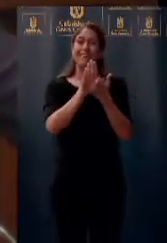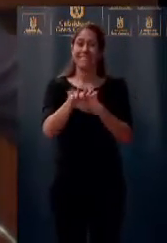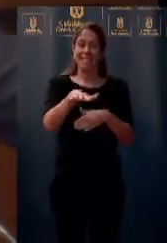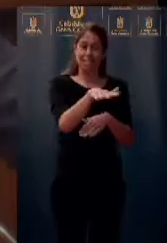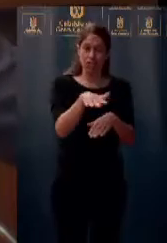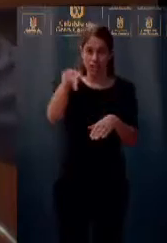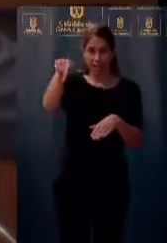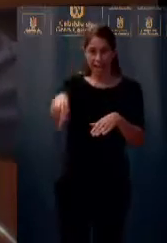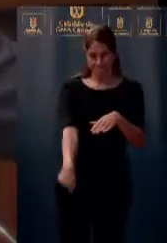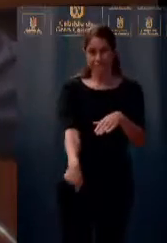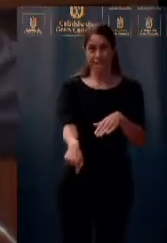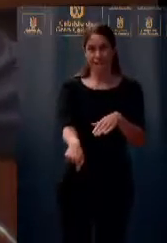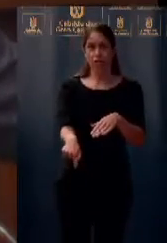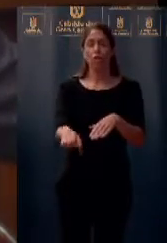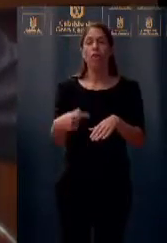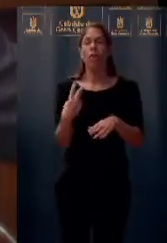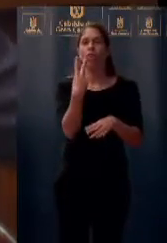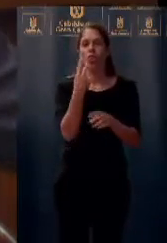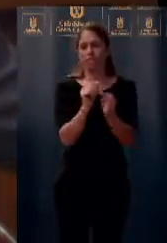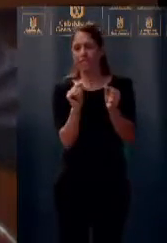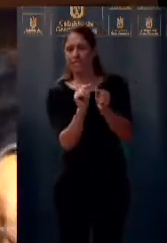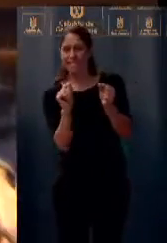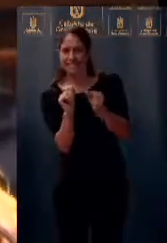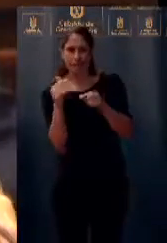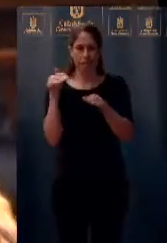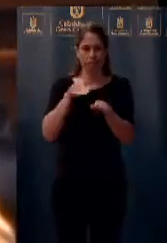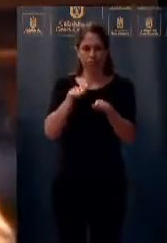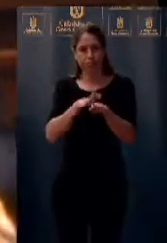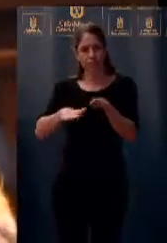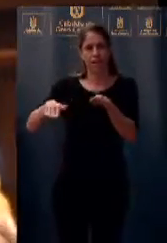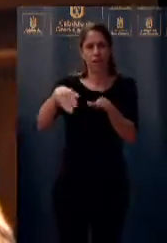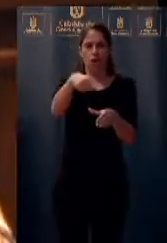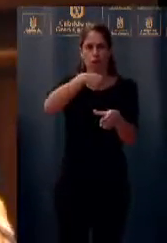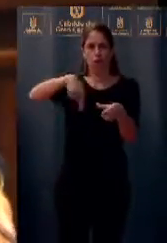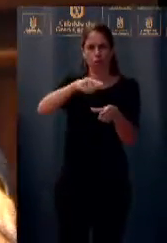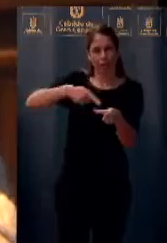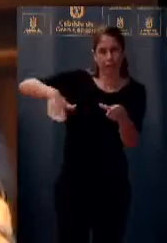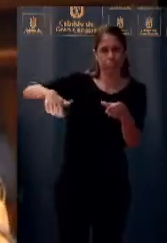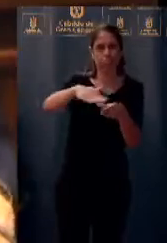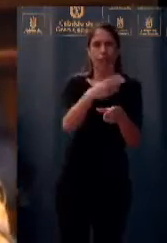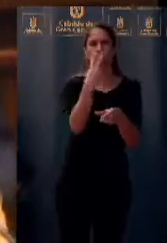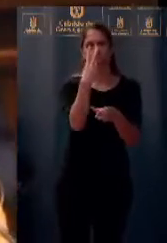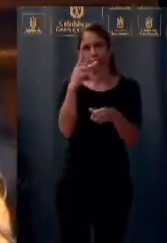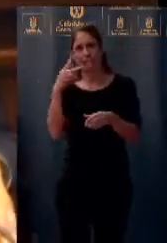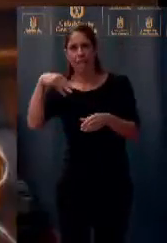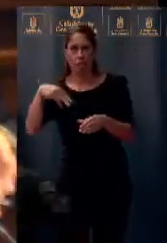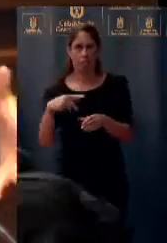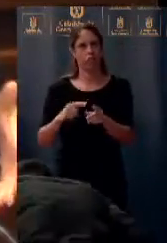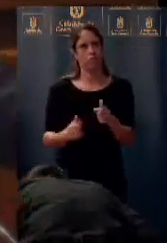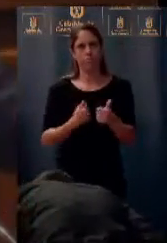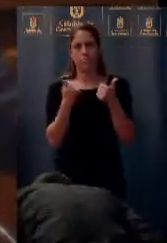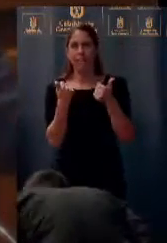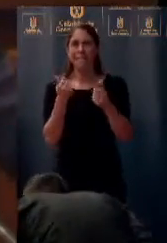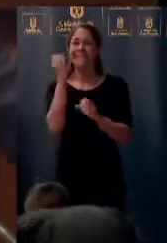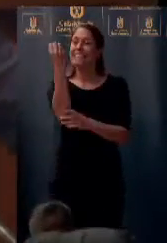barrio, cuando quiere girar para la izquierda, tiene que bajar dos kilómetros, y una rotonda, y subir otros dos kilómetros. En segundo lugar, que los